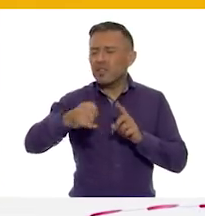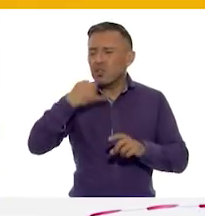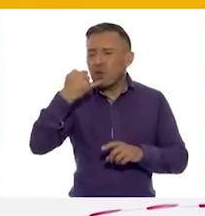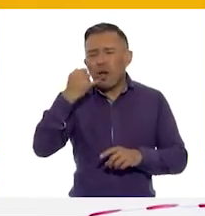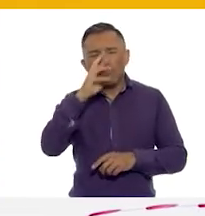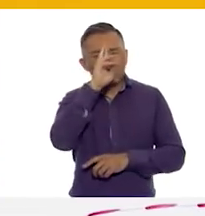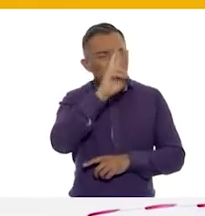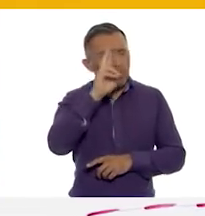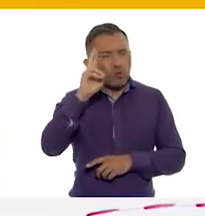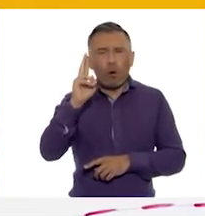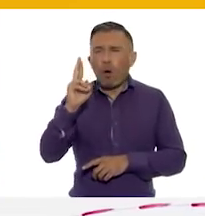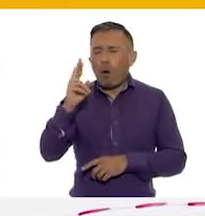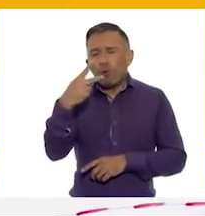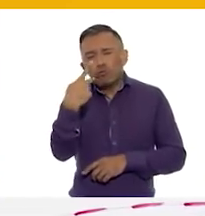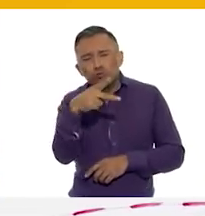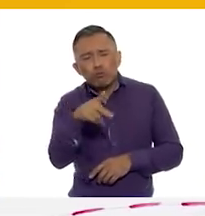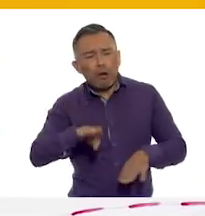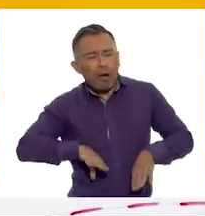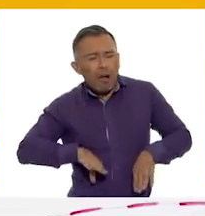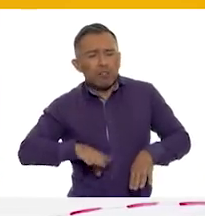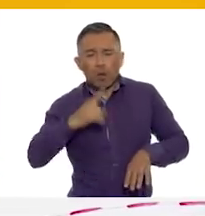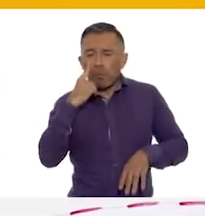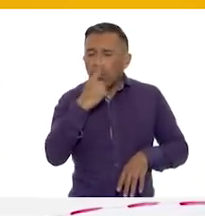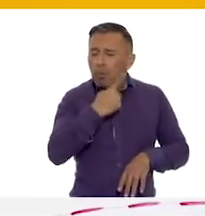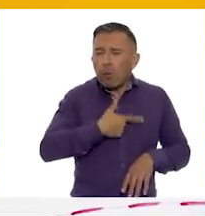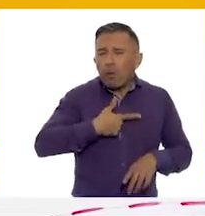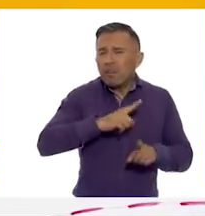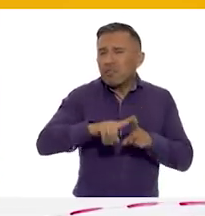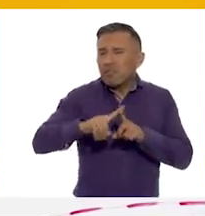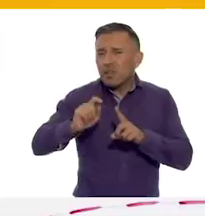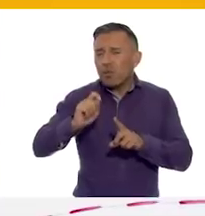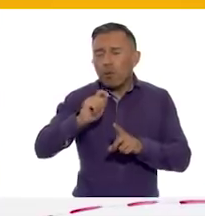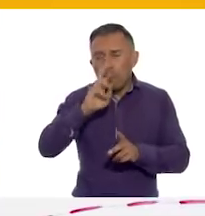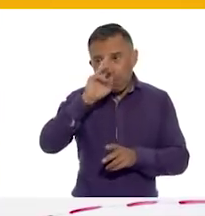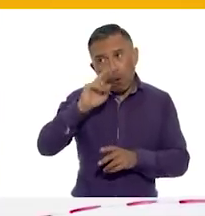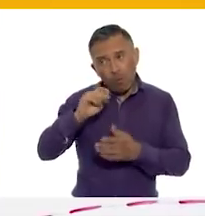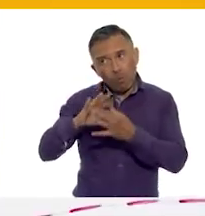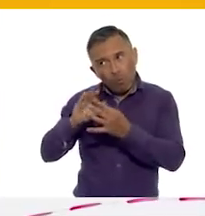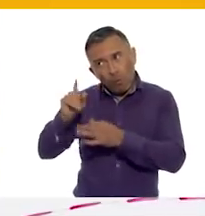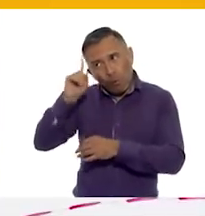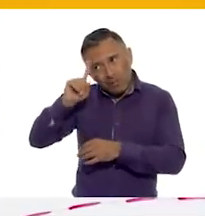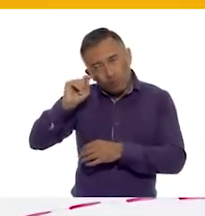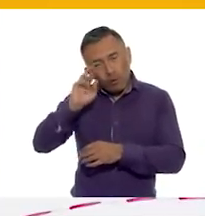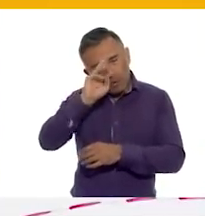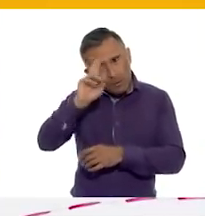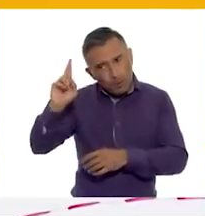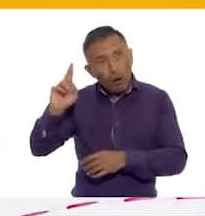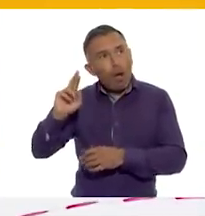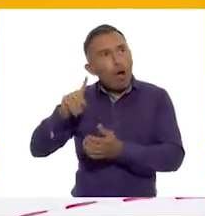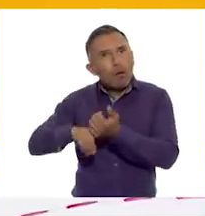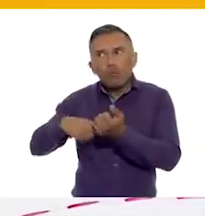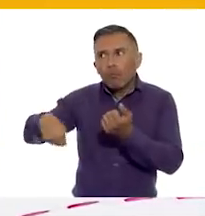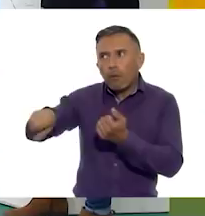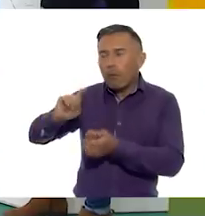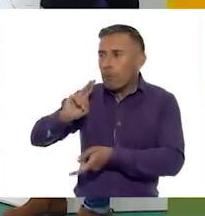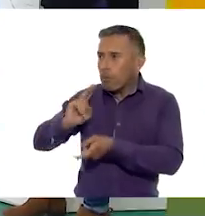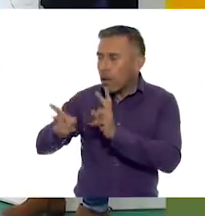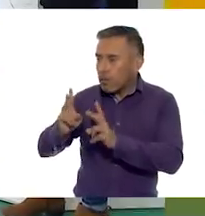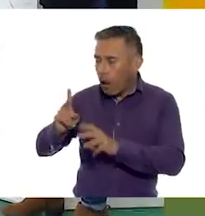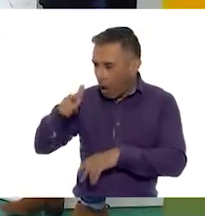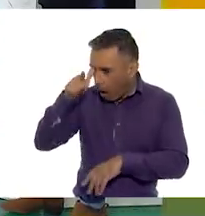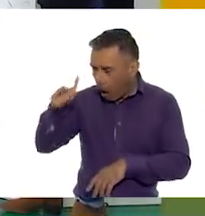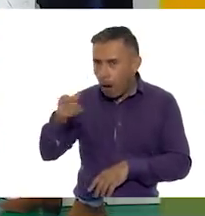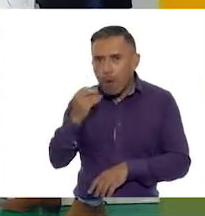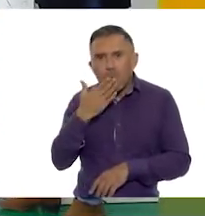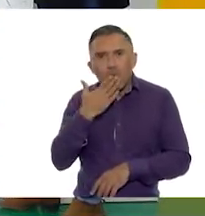a pensar distinto y entre ellas y ellos empezaron a dialogar y fue muy bueno. Dijeron que